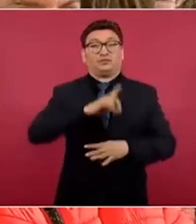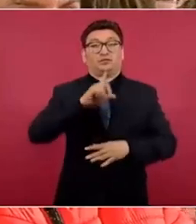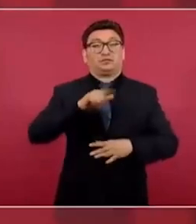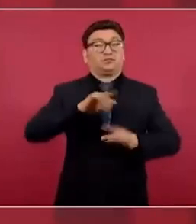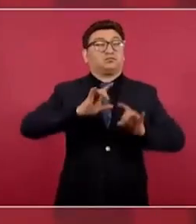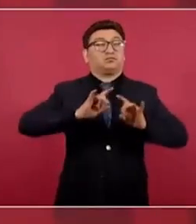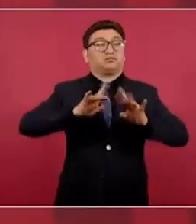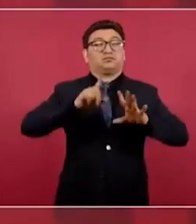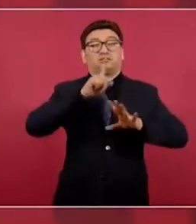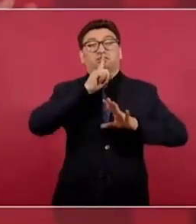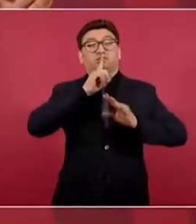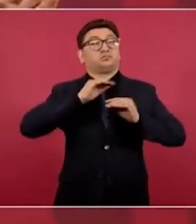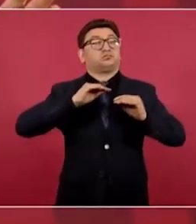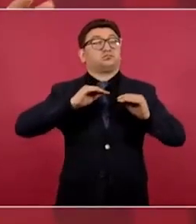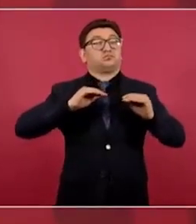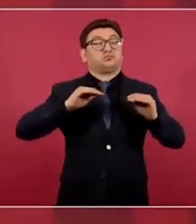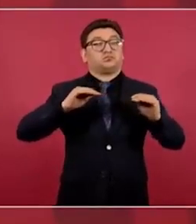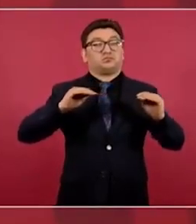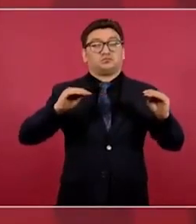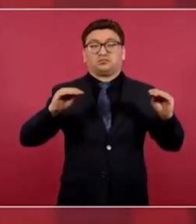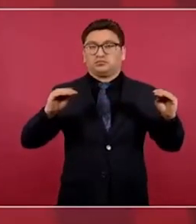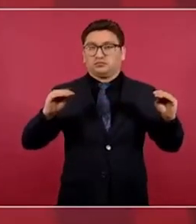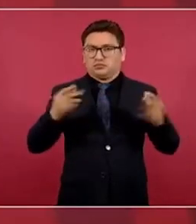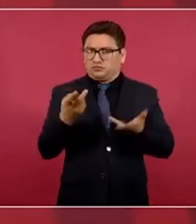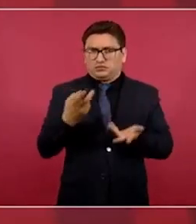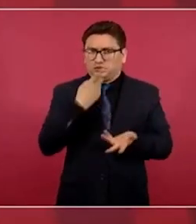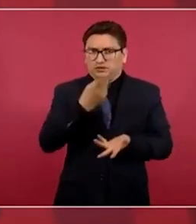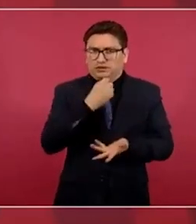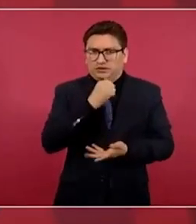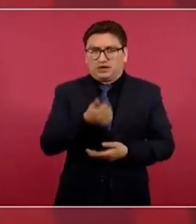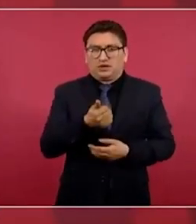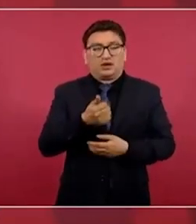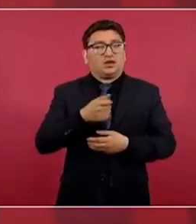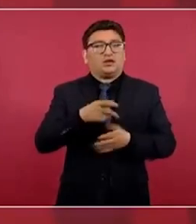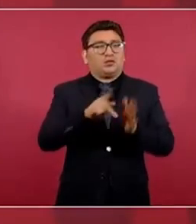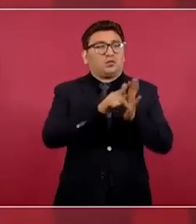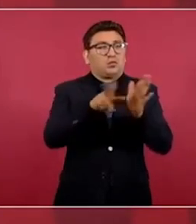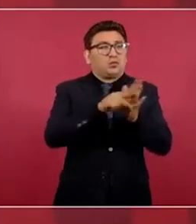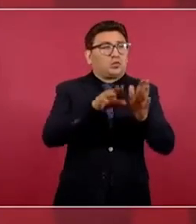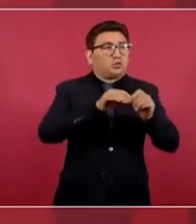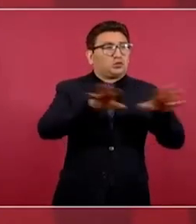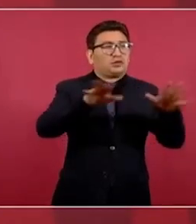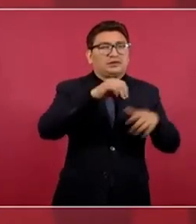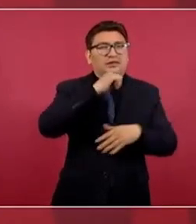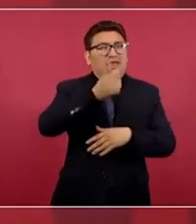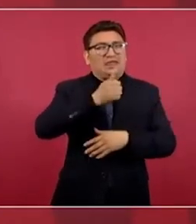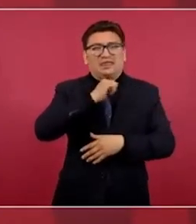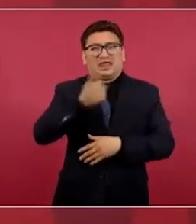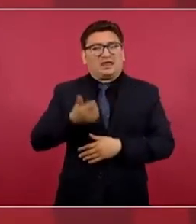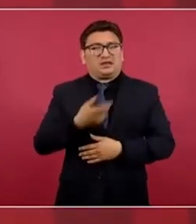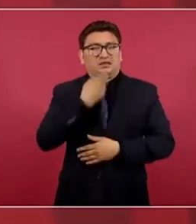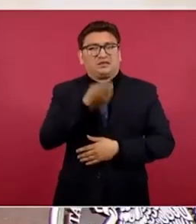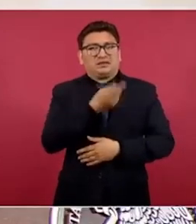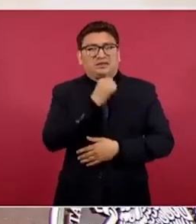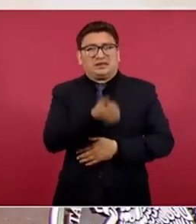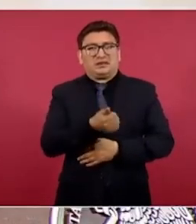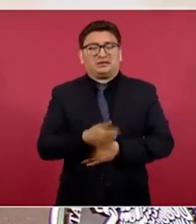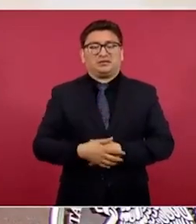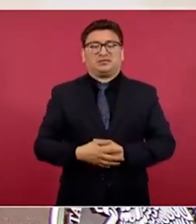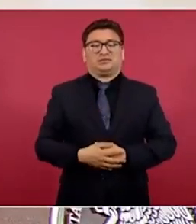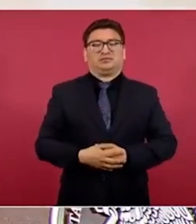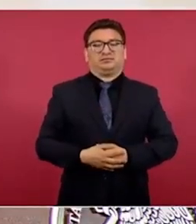De eso no se habla, de en los medios ni información,